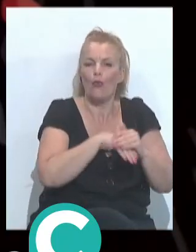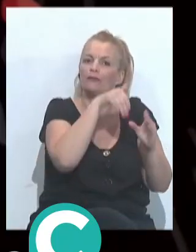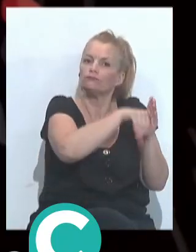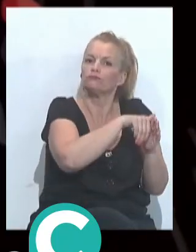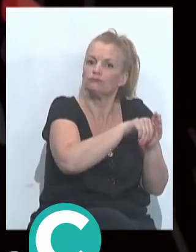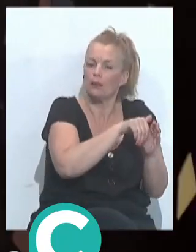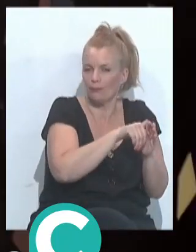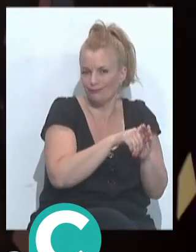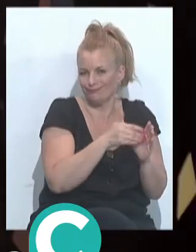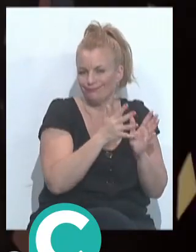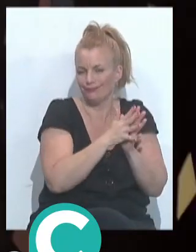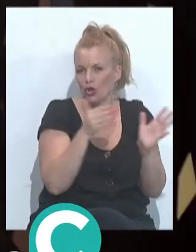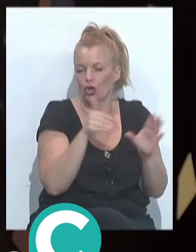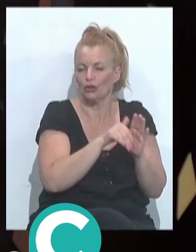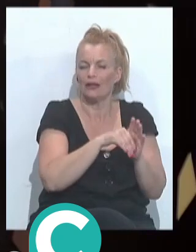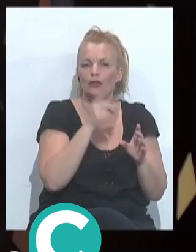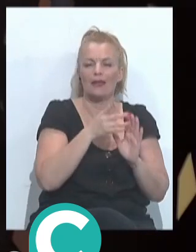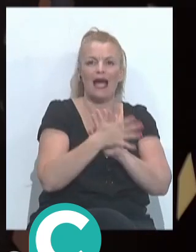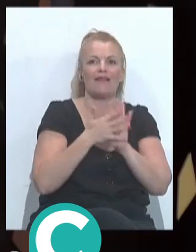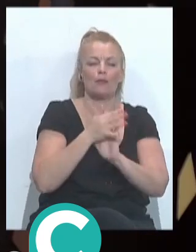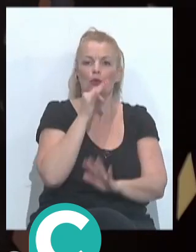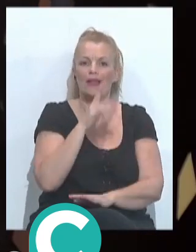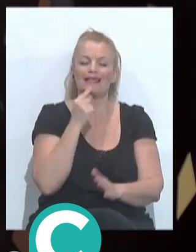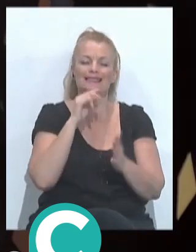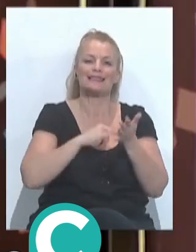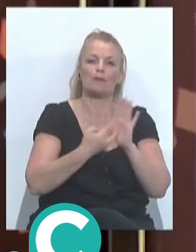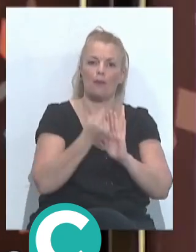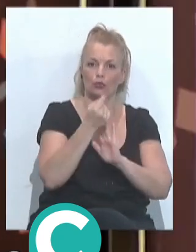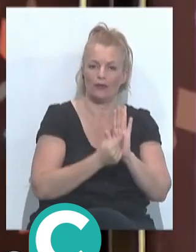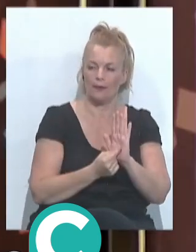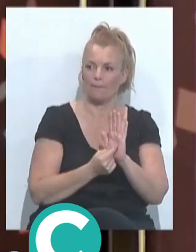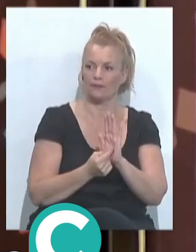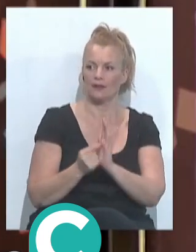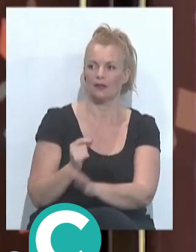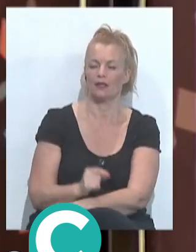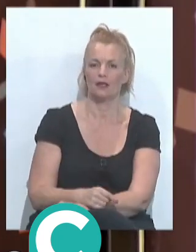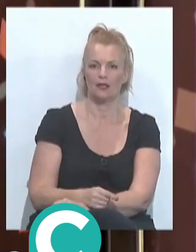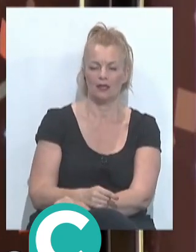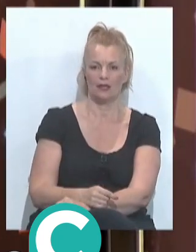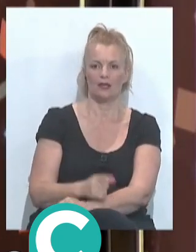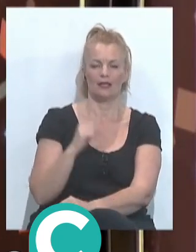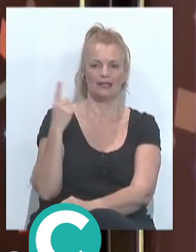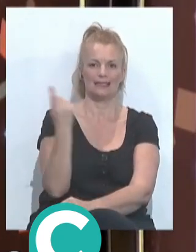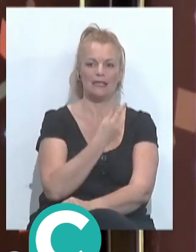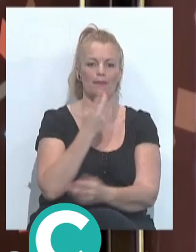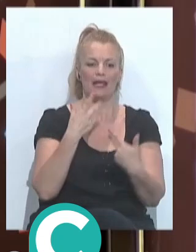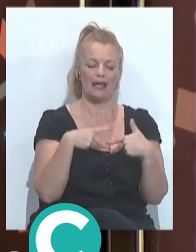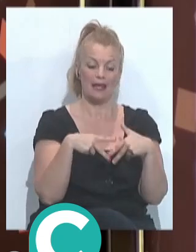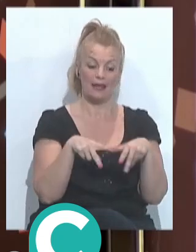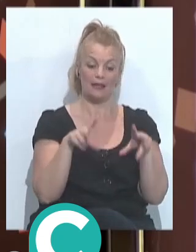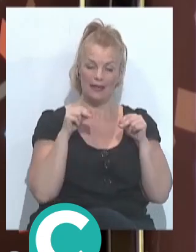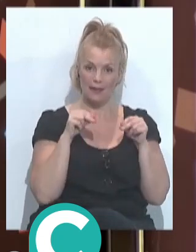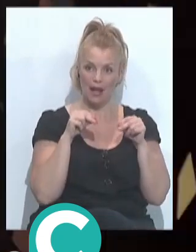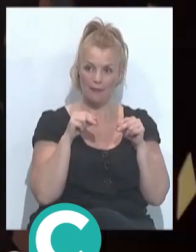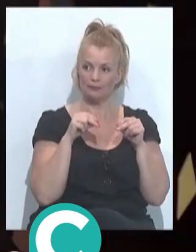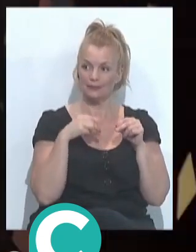Y siempre, y hablamos sobre el jurado y hablamos del sistema de puntuaciones, ¿siempre deliberais al término de cada sesión o cómo ha